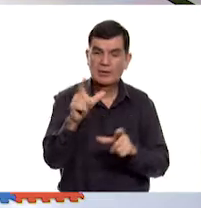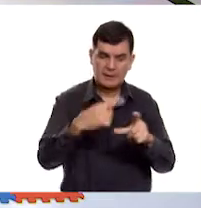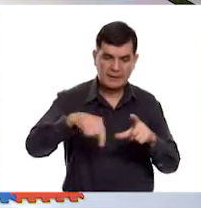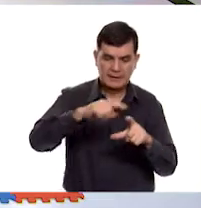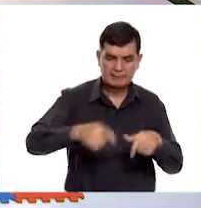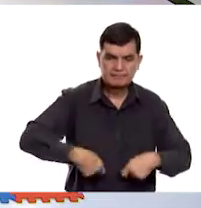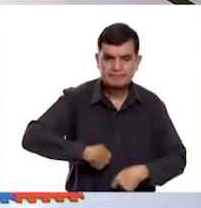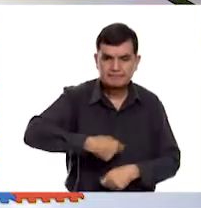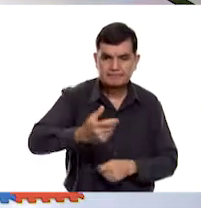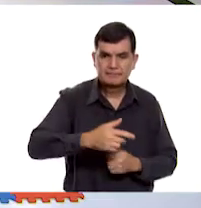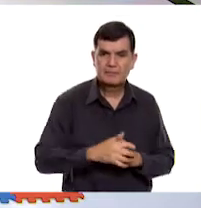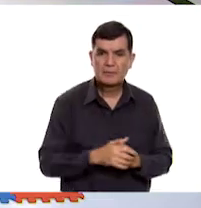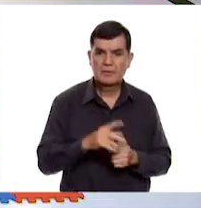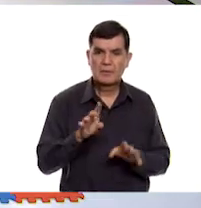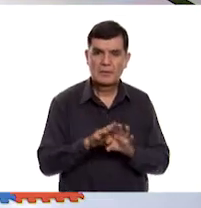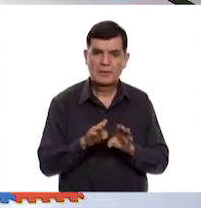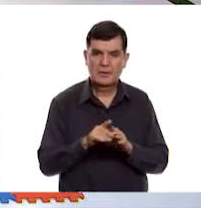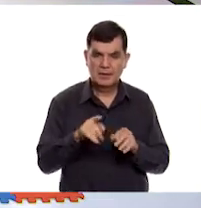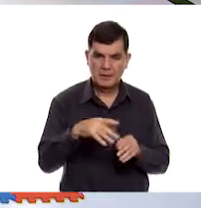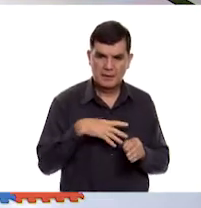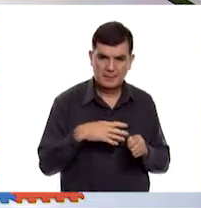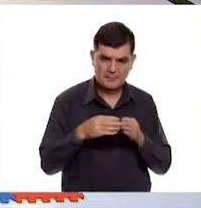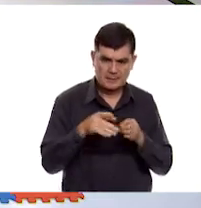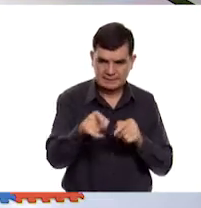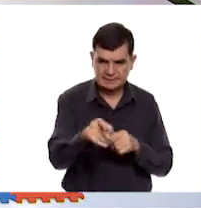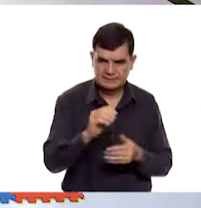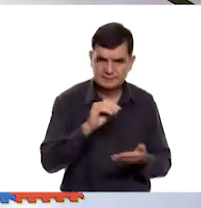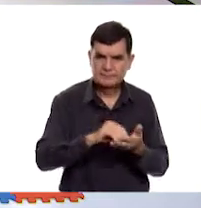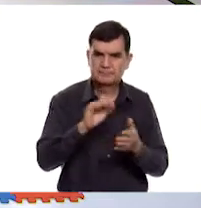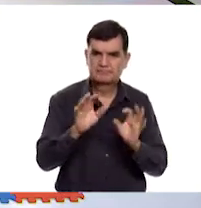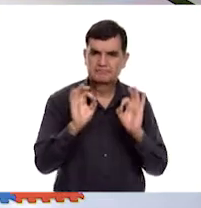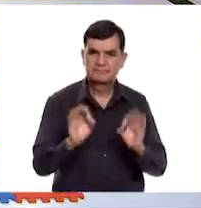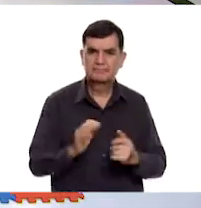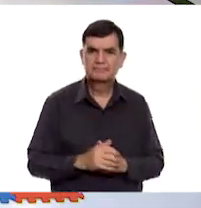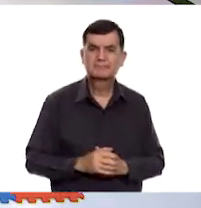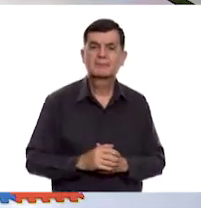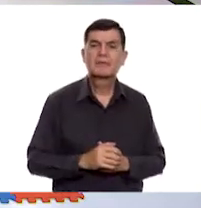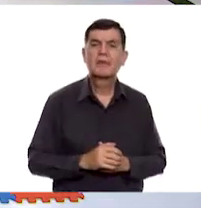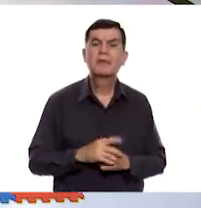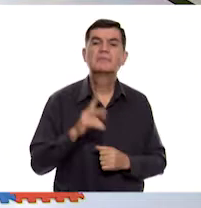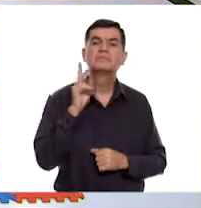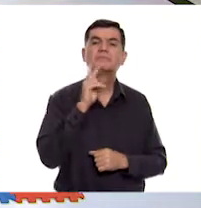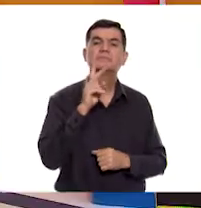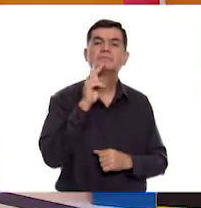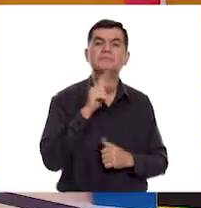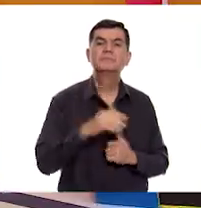Vamos a ver. Voy a acomodar este barquito. Ah, muy bien, Pilar. A ver.